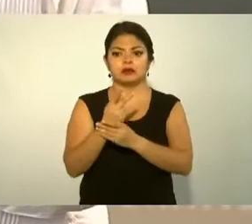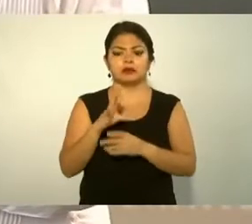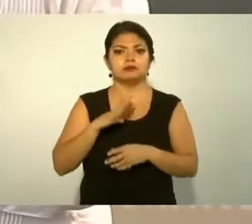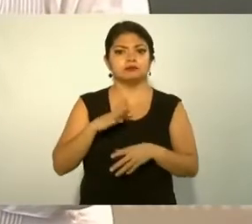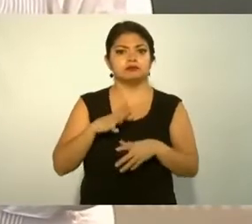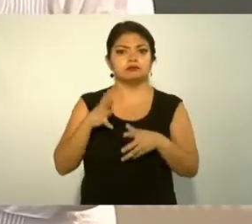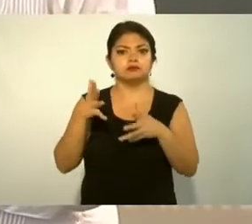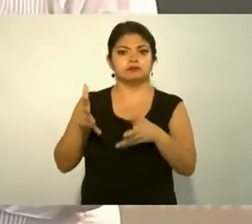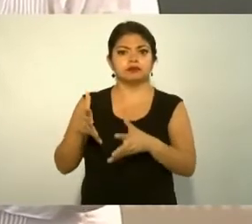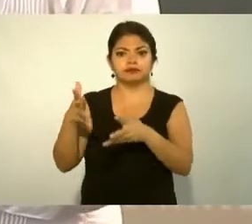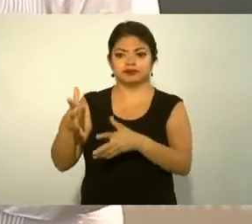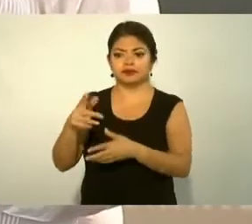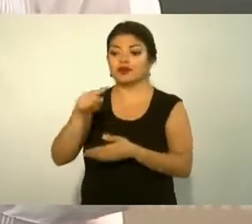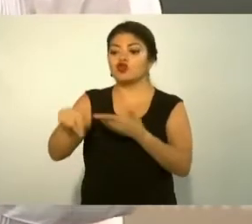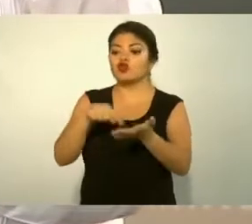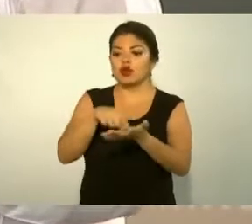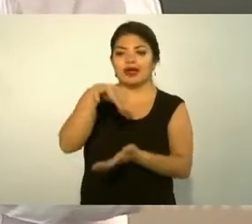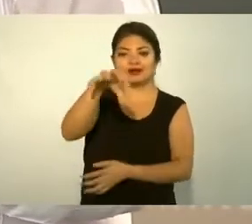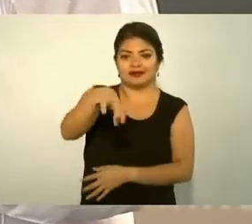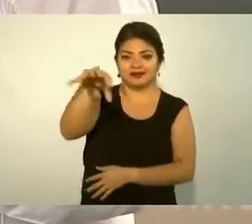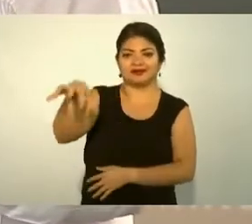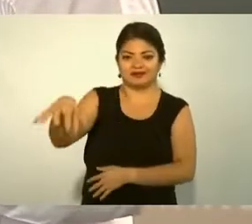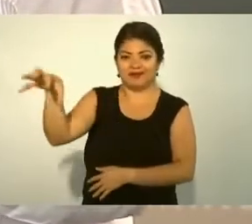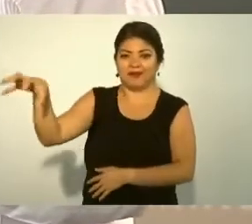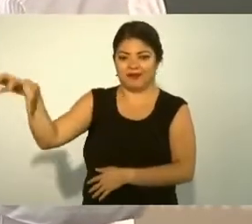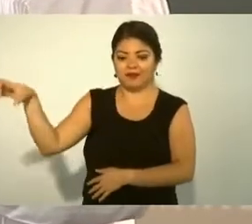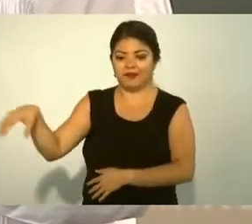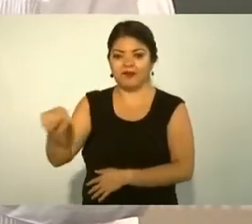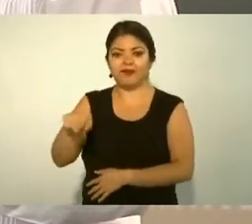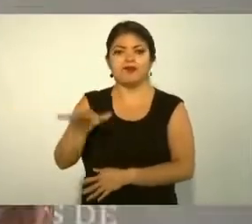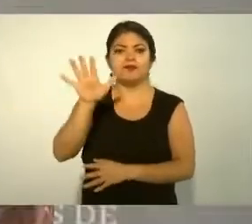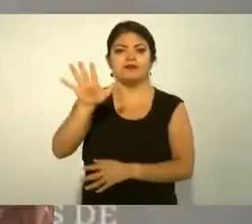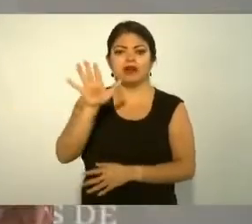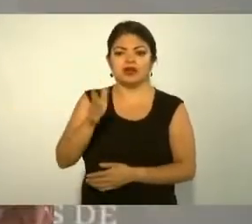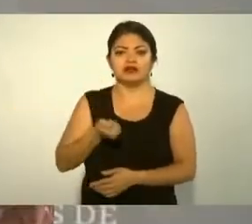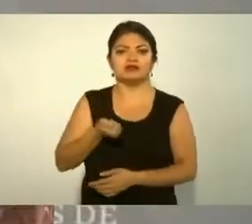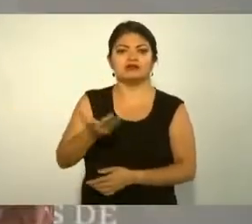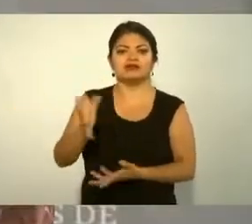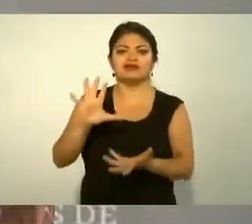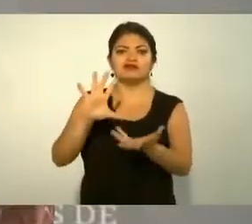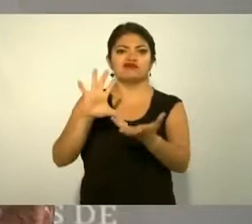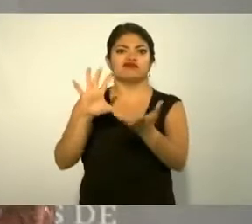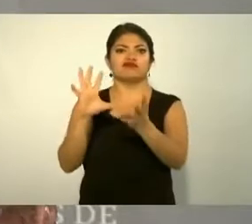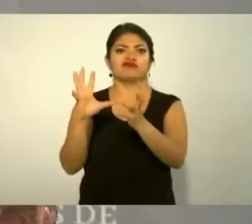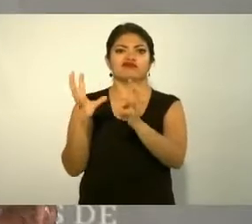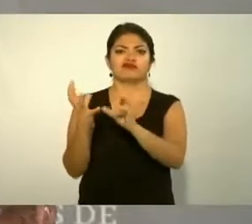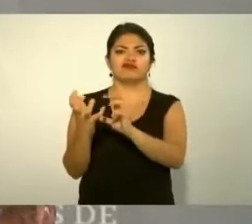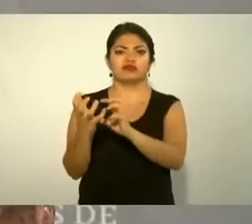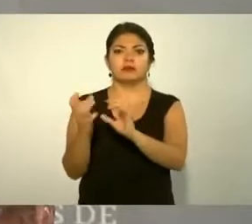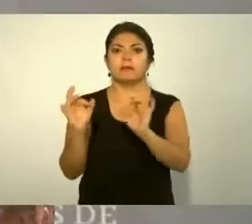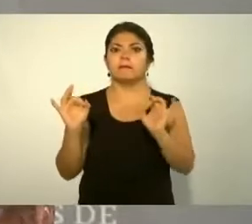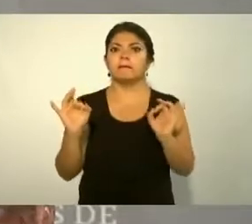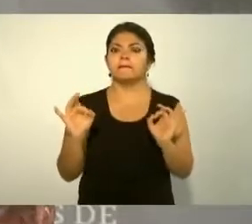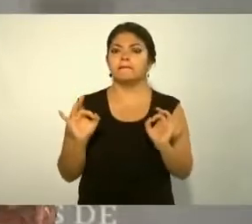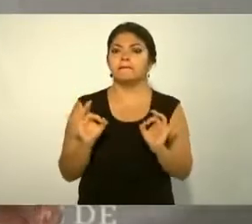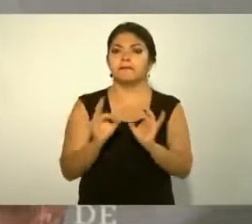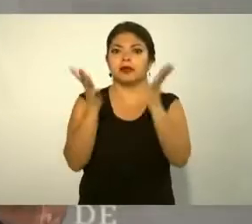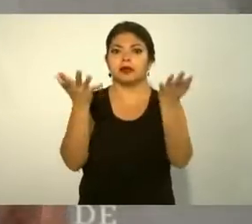cerradas y ya estaban convertidas en chatarra y de repente deciden